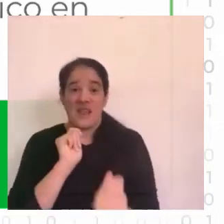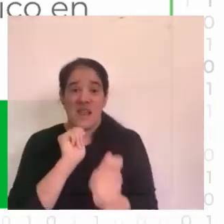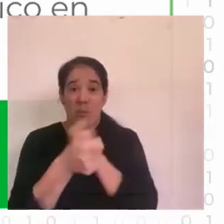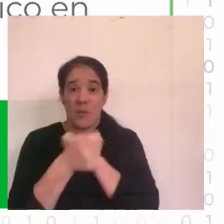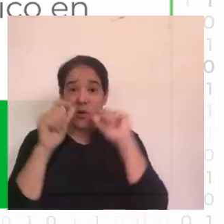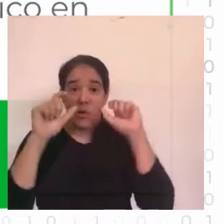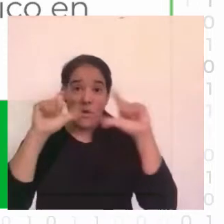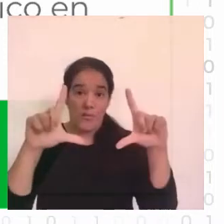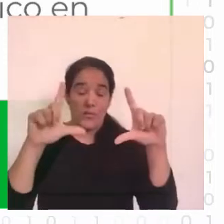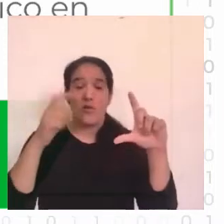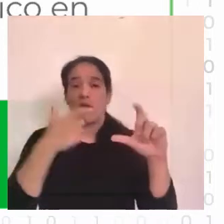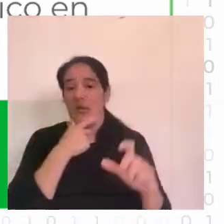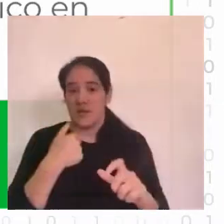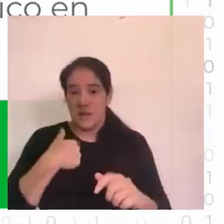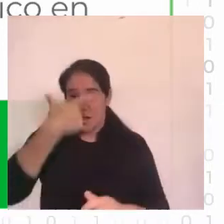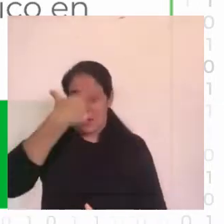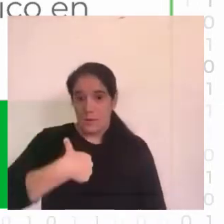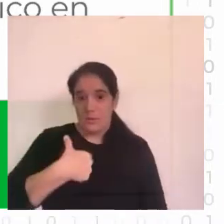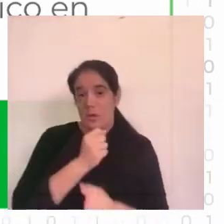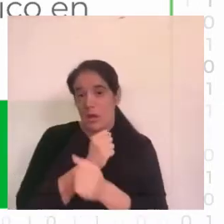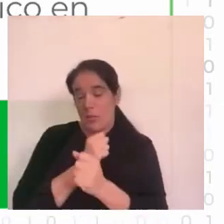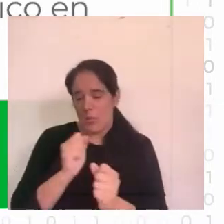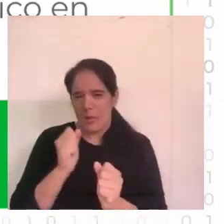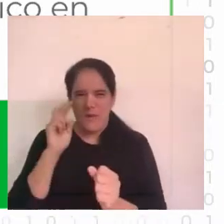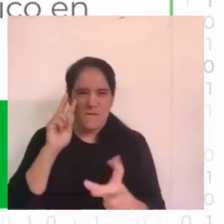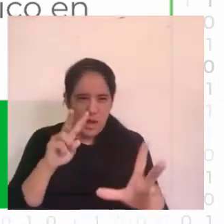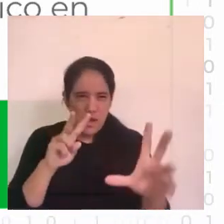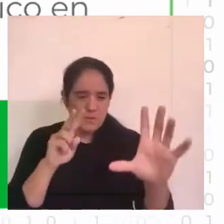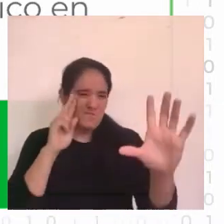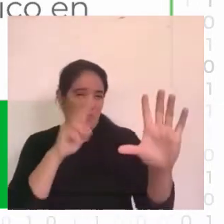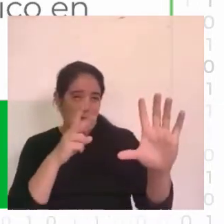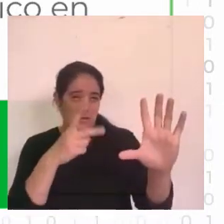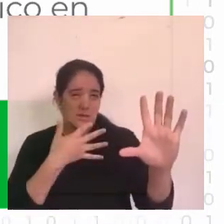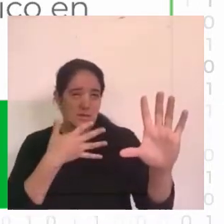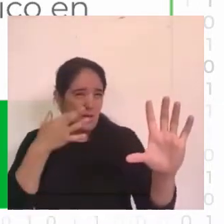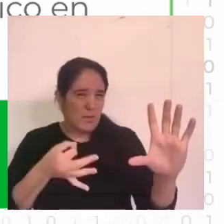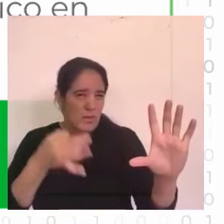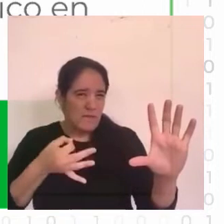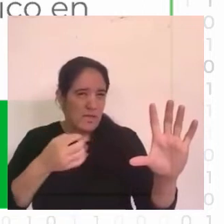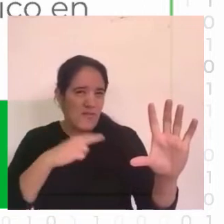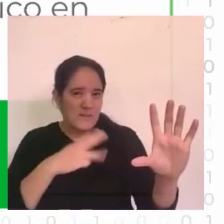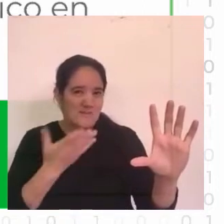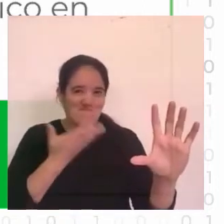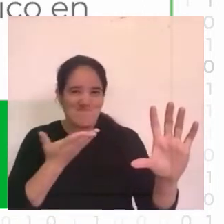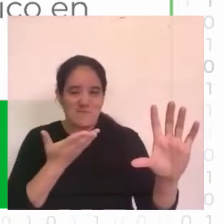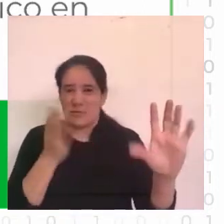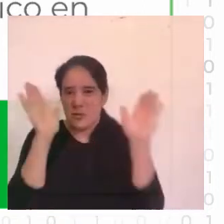tiene bastante problema para discernir a simple vista si se trata de una imagen falsificada o no y es por eso que hace unos años hay